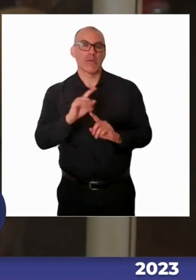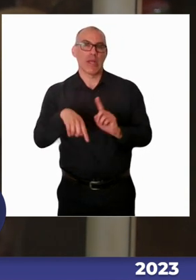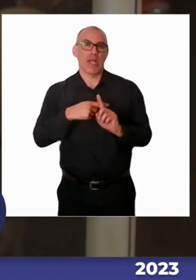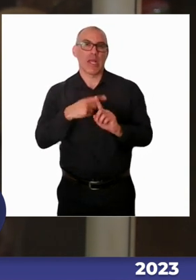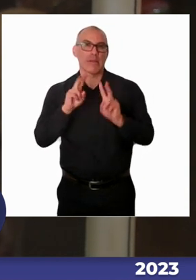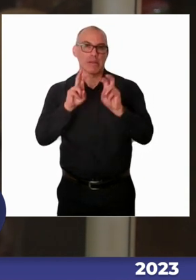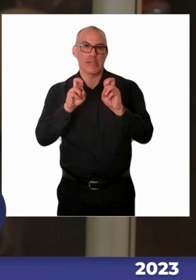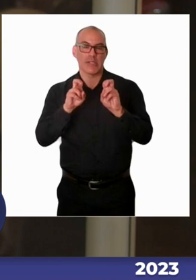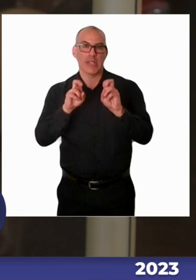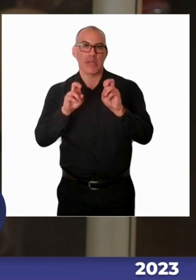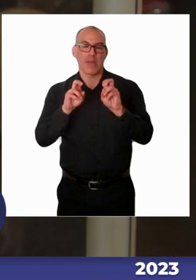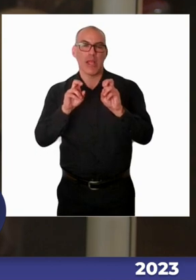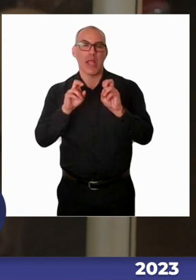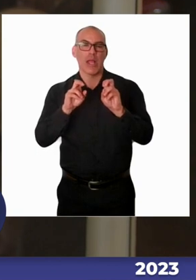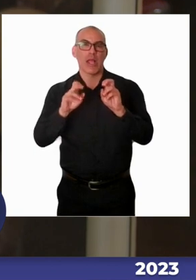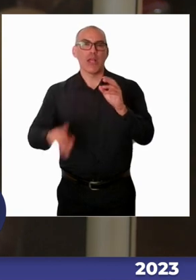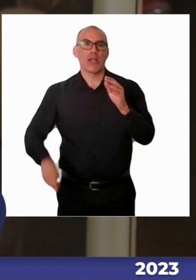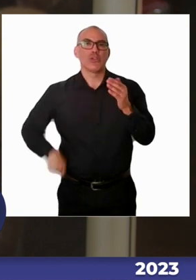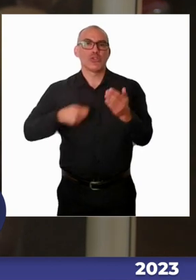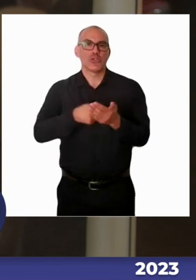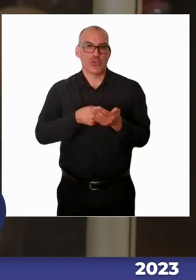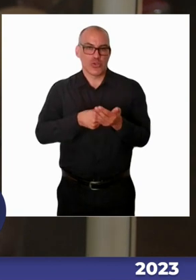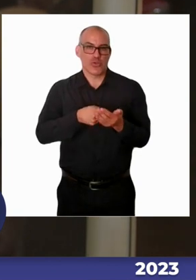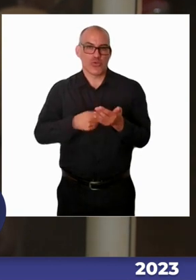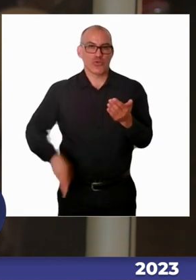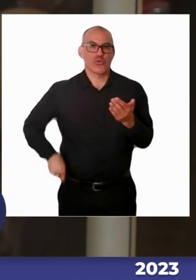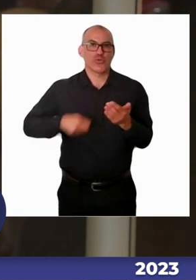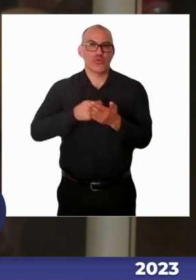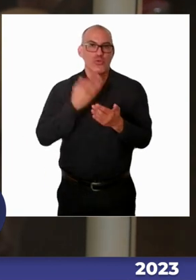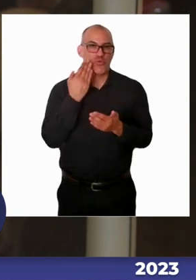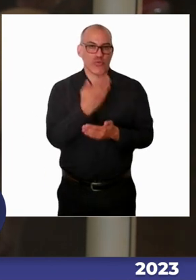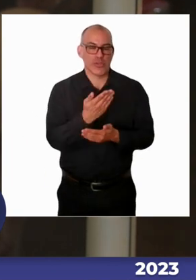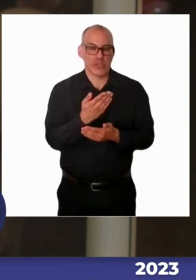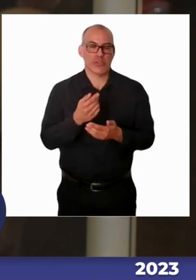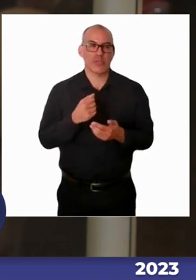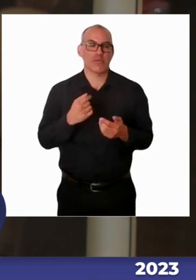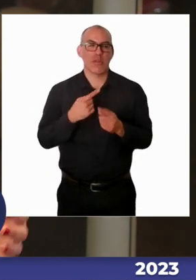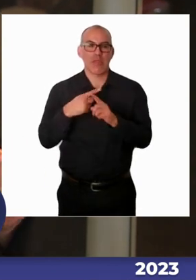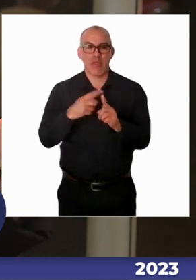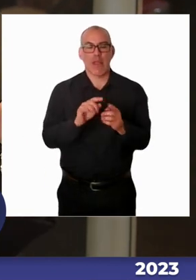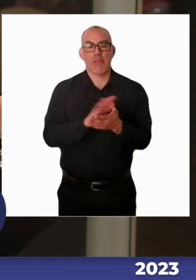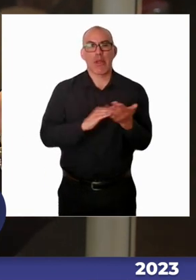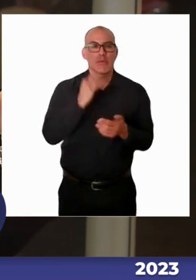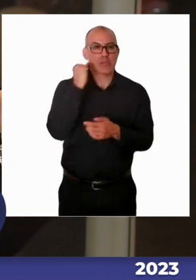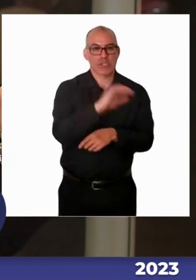% de los establecimientos cuentan con un programa de integración. Pero